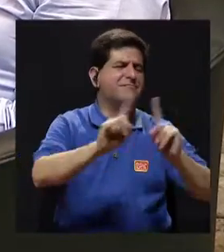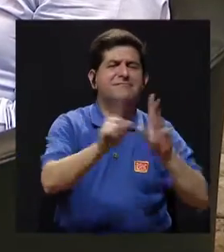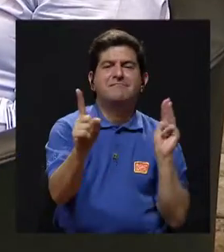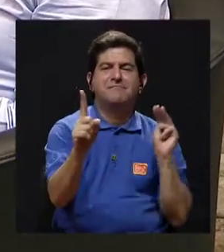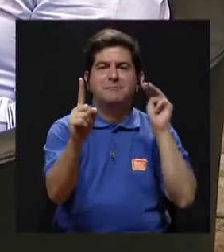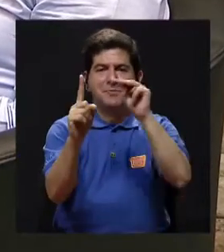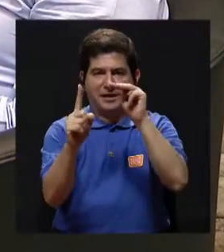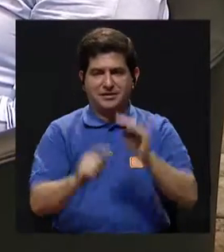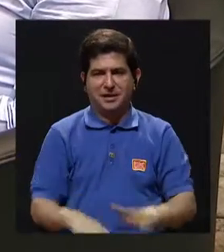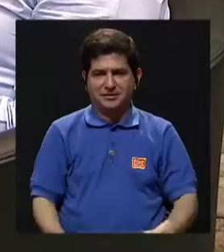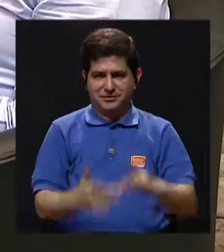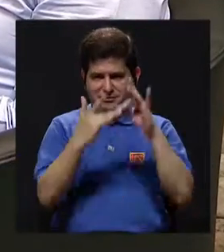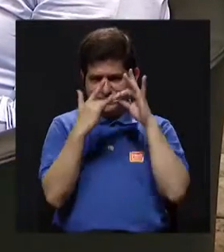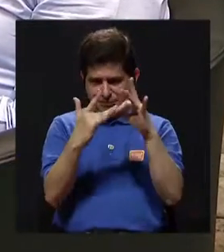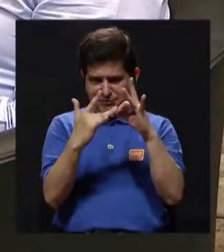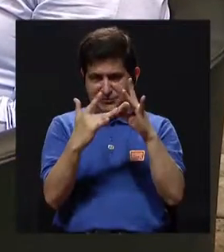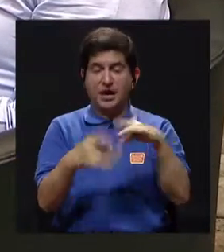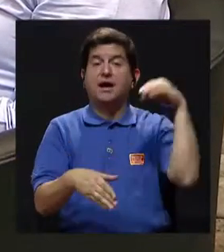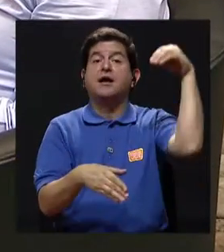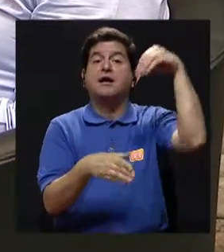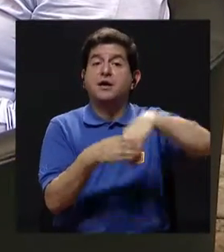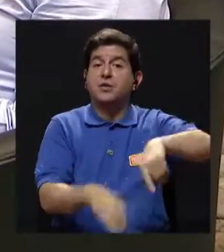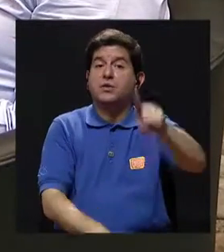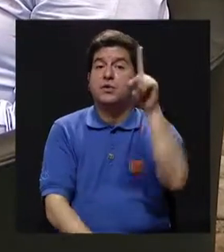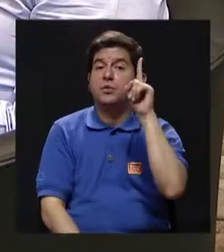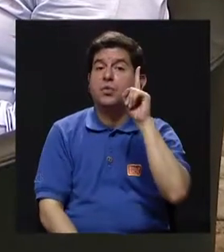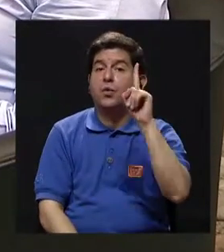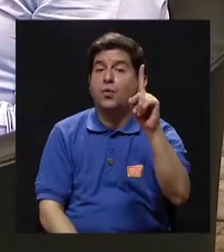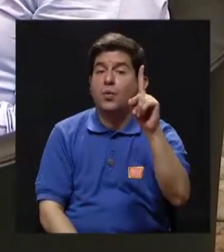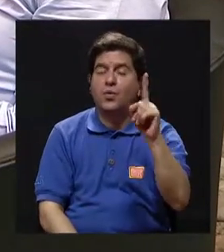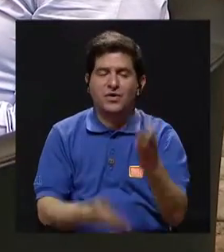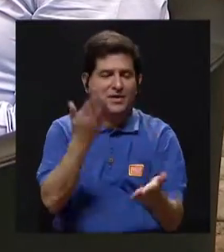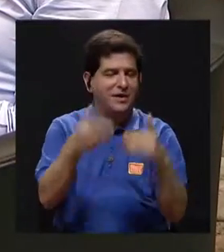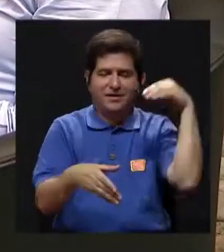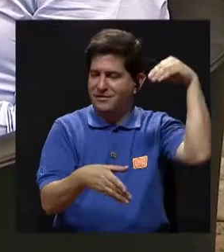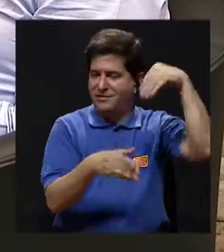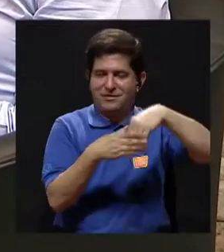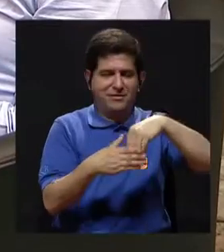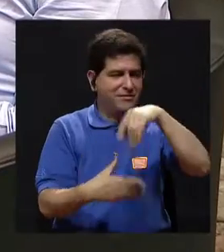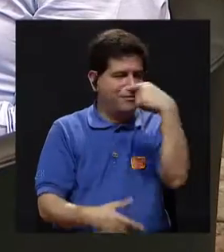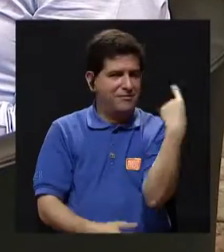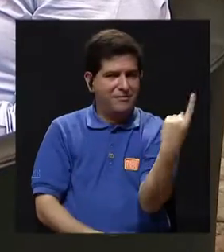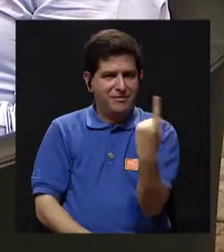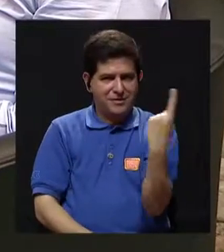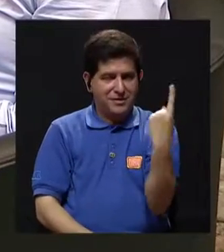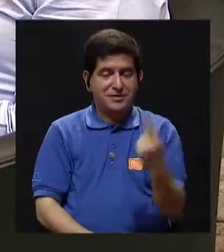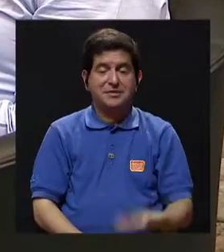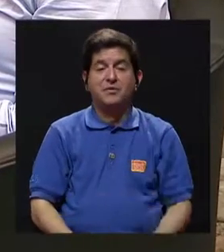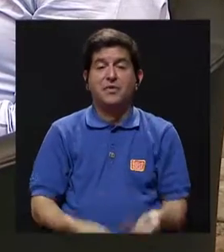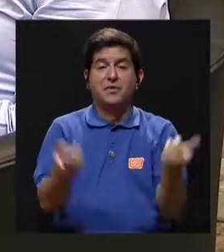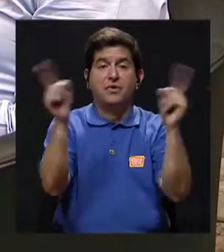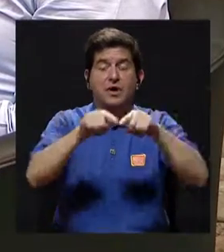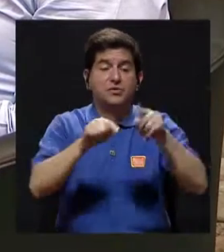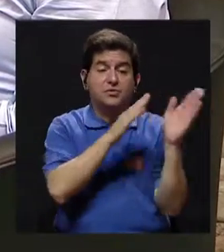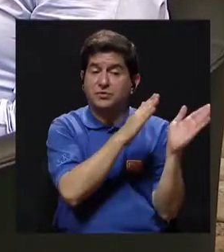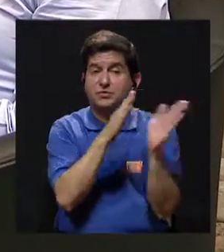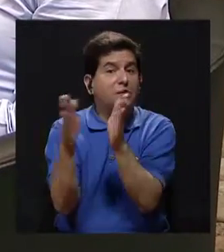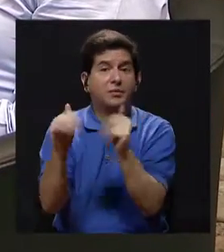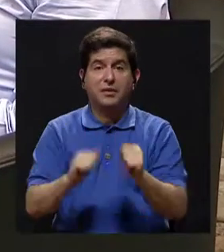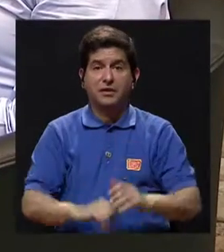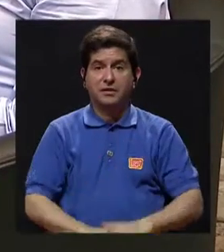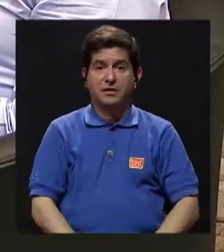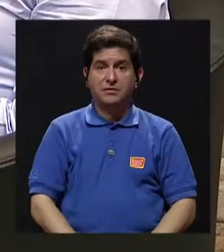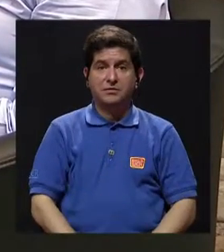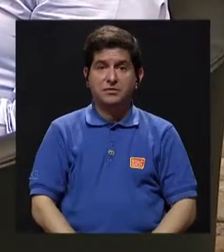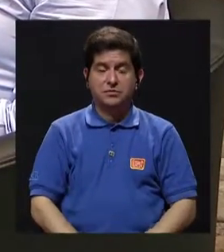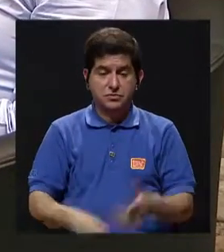metas especiales, incluyendo una que no siempre tomamos en cuenta, que es la de imprevistos. Es